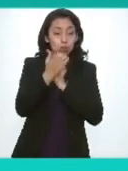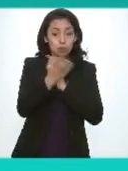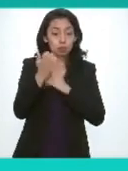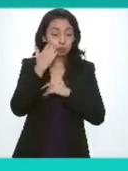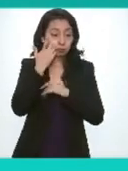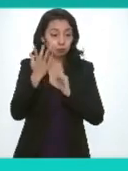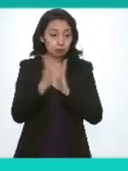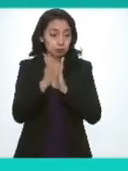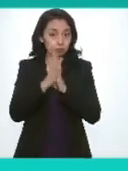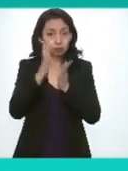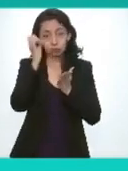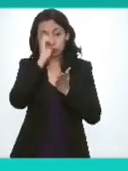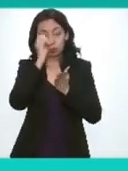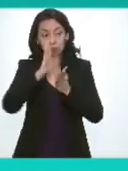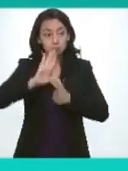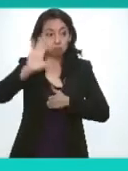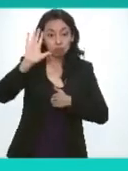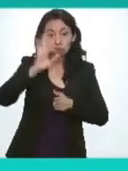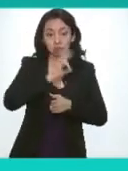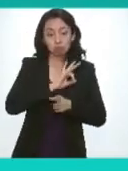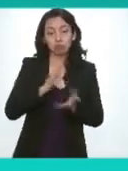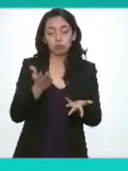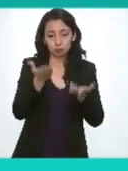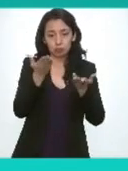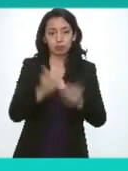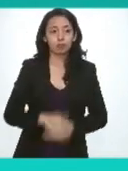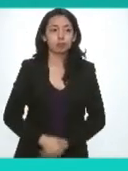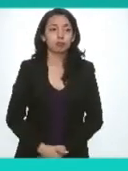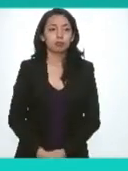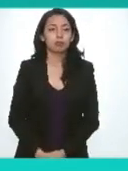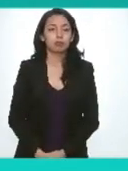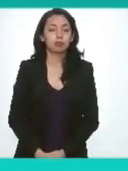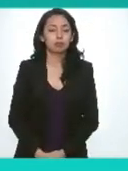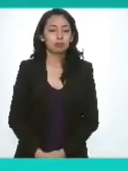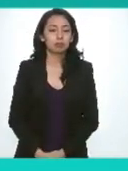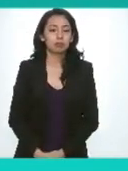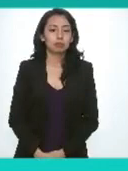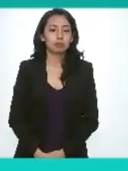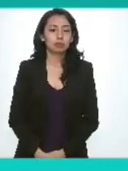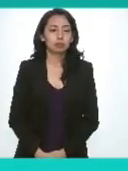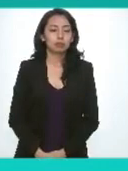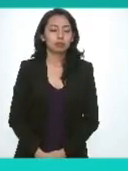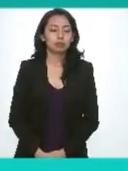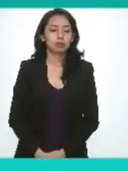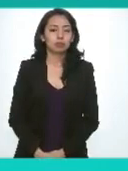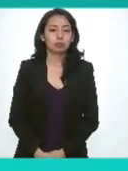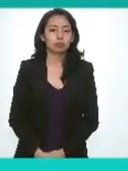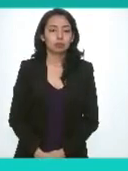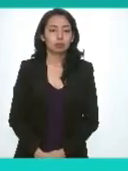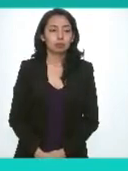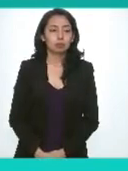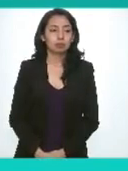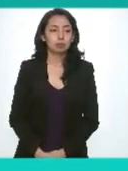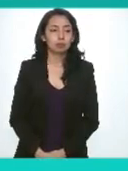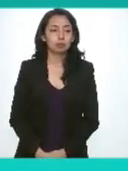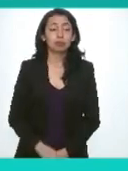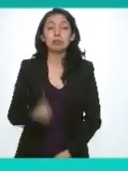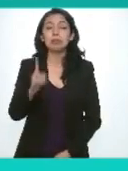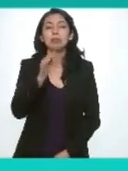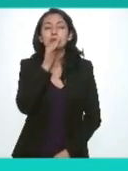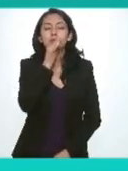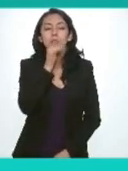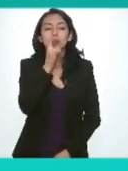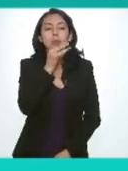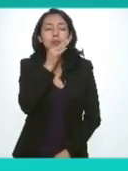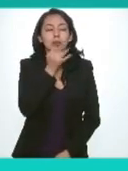integrantes de este consejo puedan externar su opinión adelante secretario Presidenta un minuto solamente